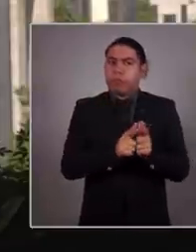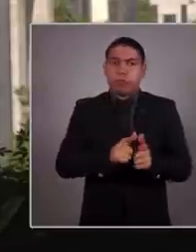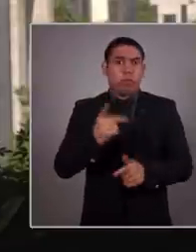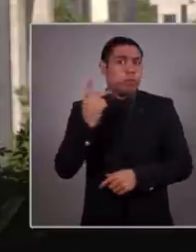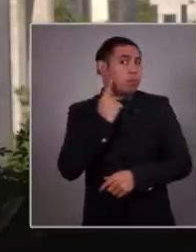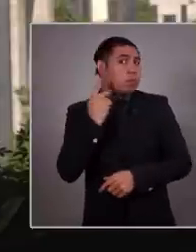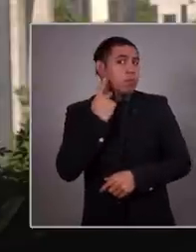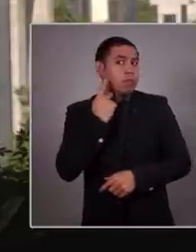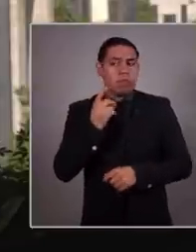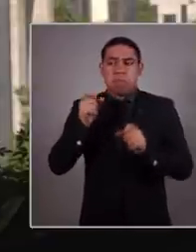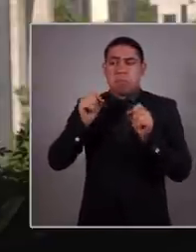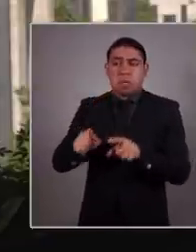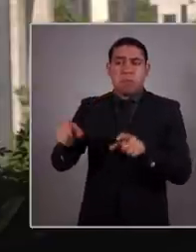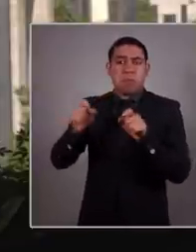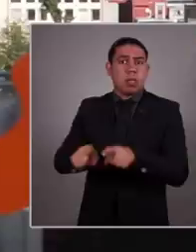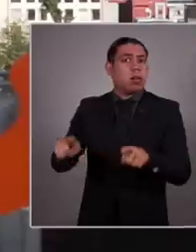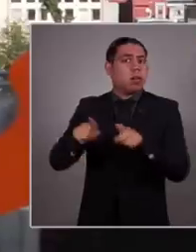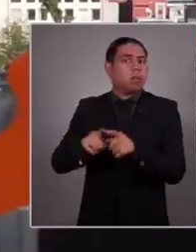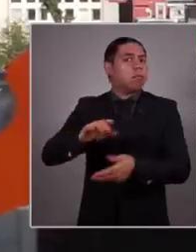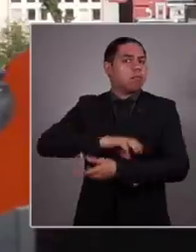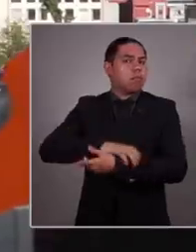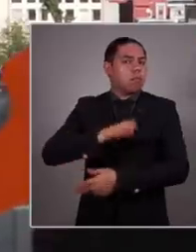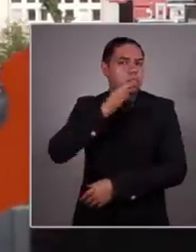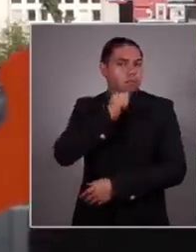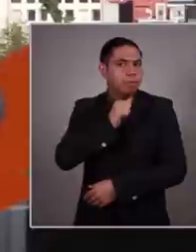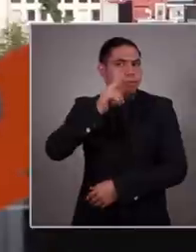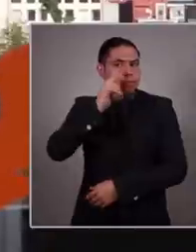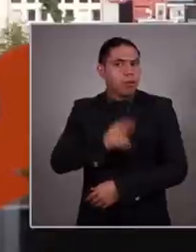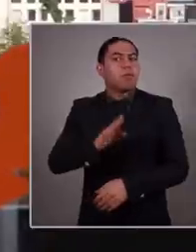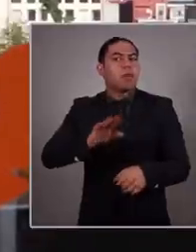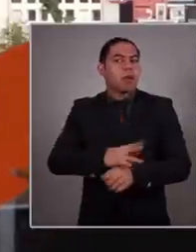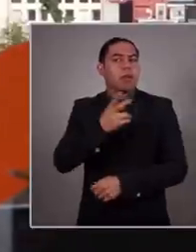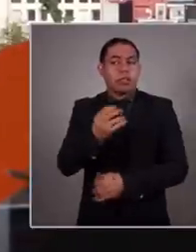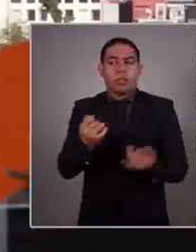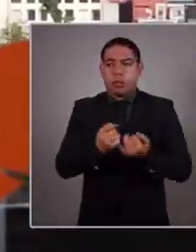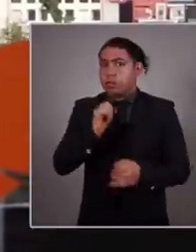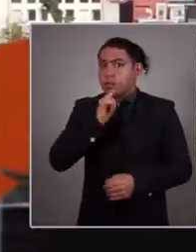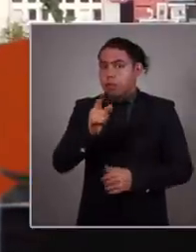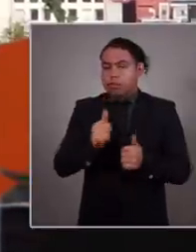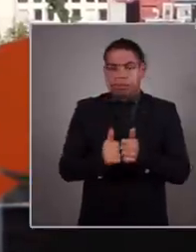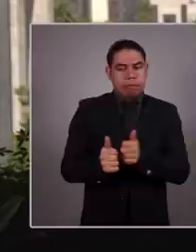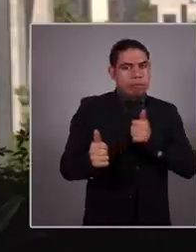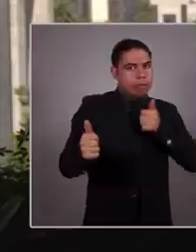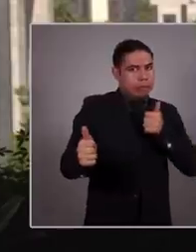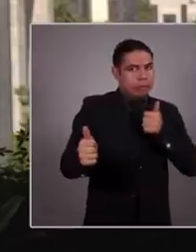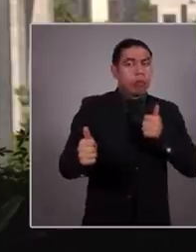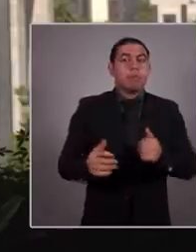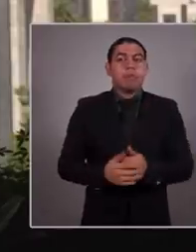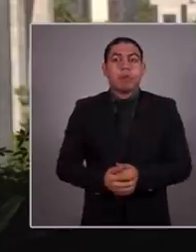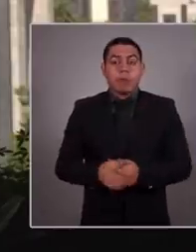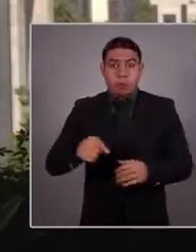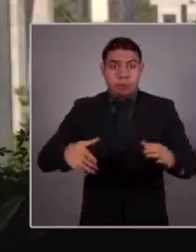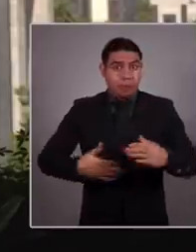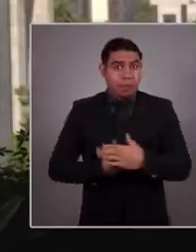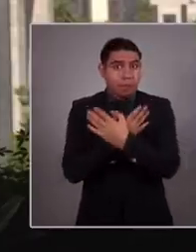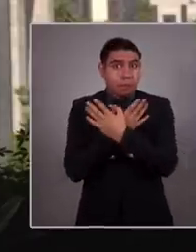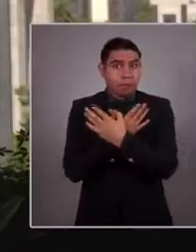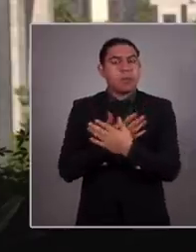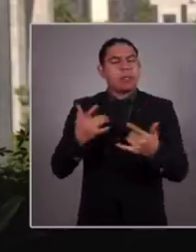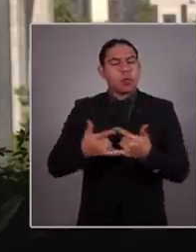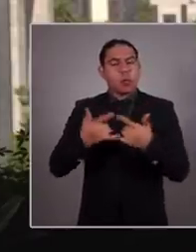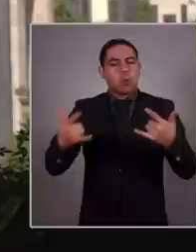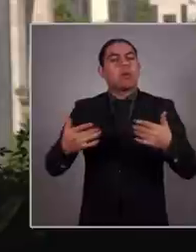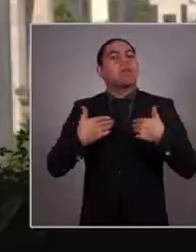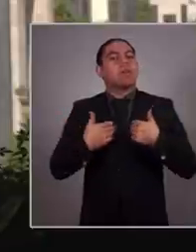ningún partido. Con los partidos de siempre. Porque representan ese pasado del que debemos tomar distancia. Movimiento Ciudadano entiende el